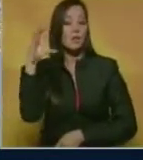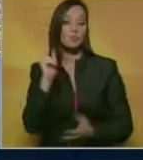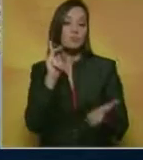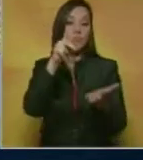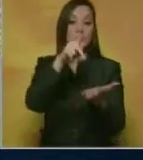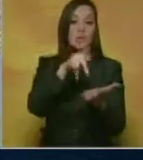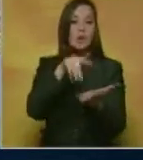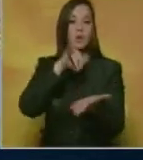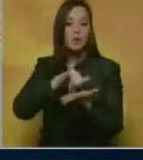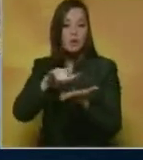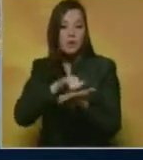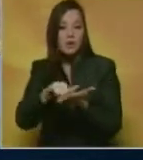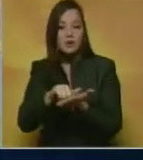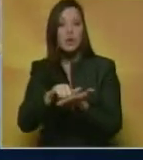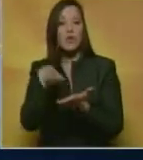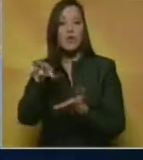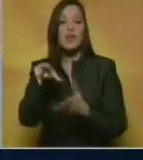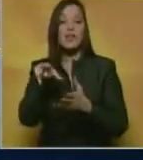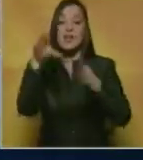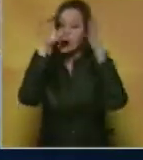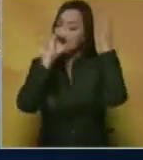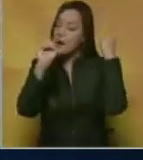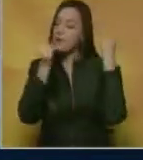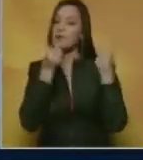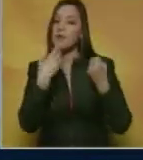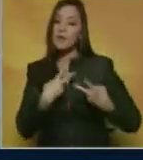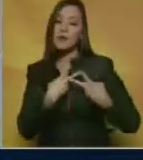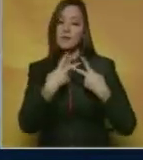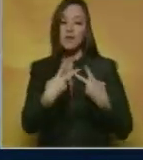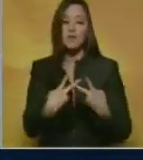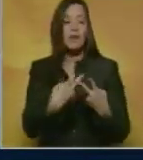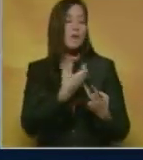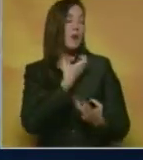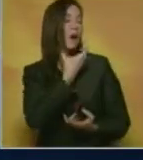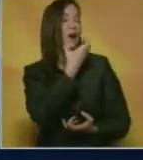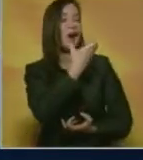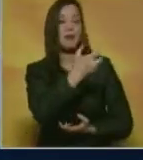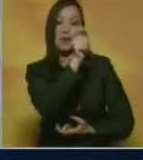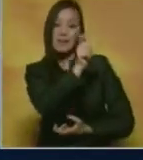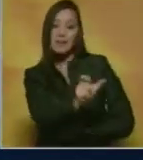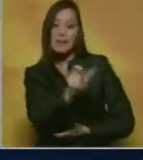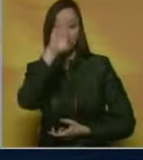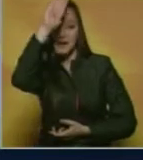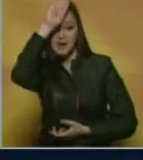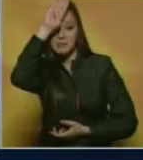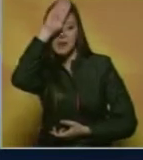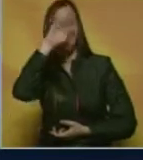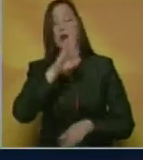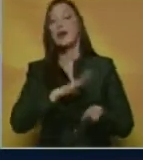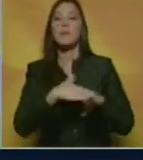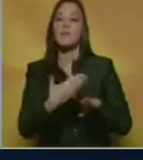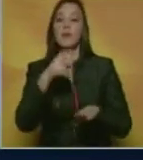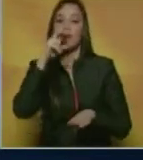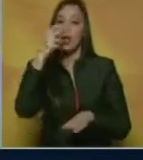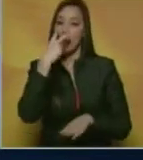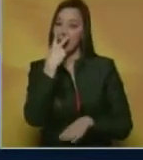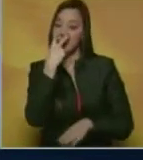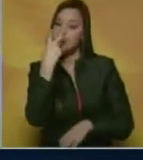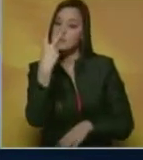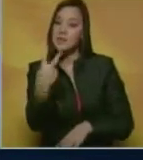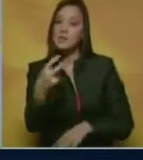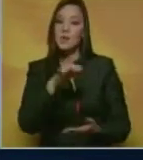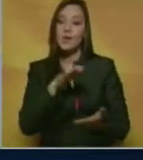en Nueva York como embajadora de buena voluntad para cantarle al Papa Francisco con motivo de su visita a los Estados Unidos.